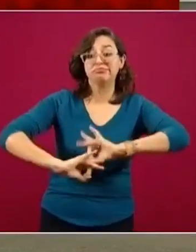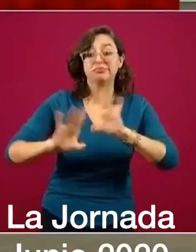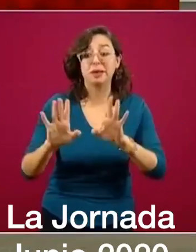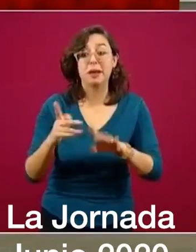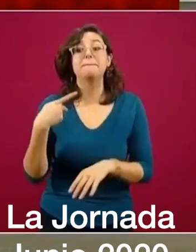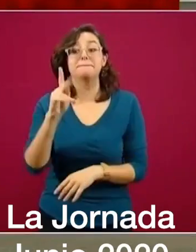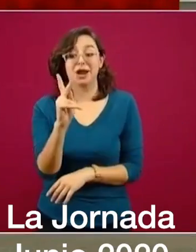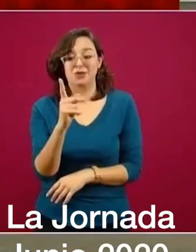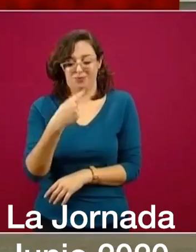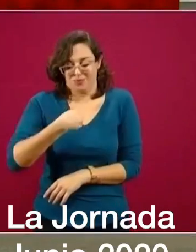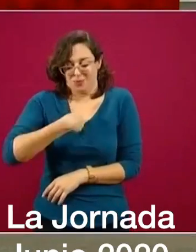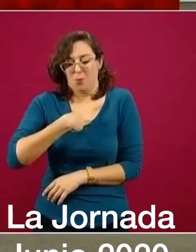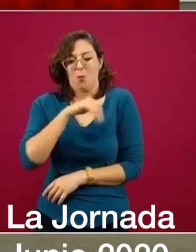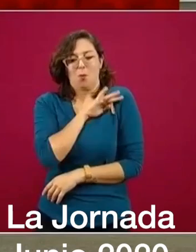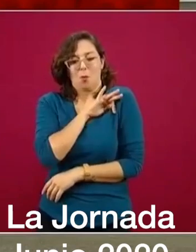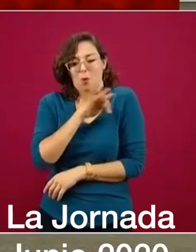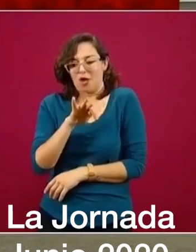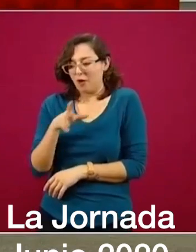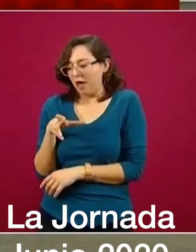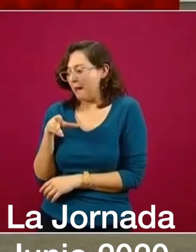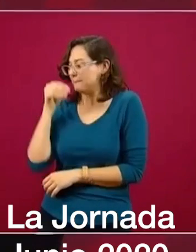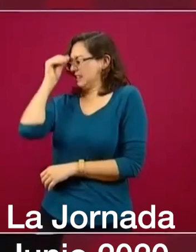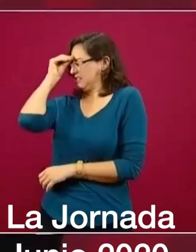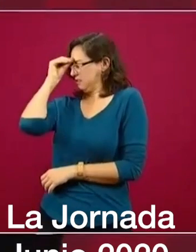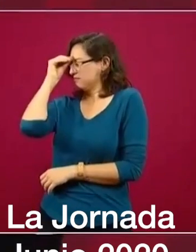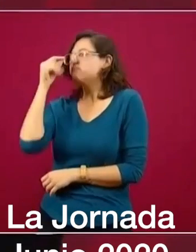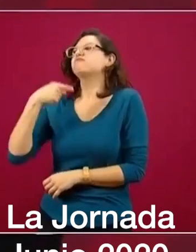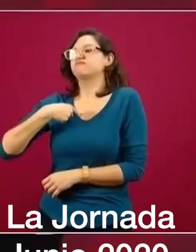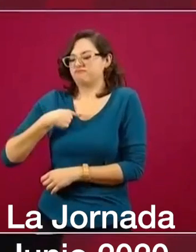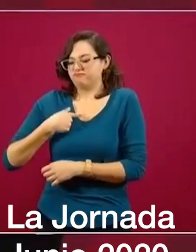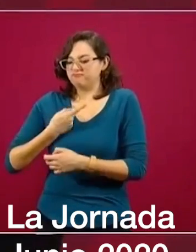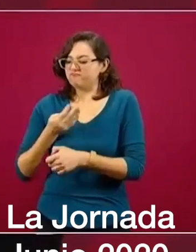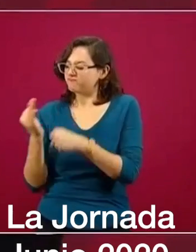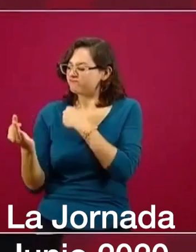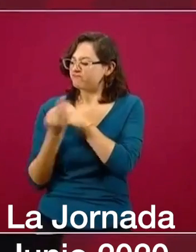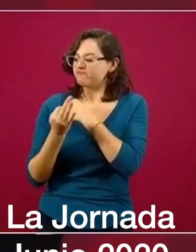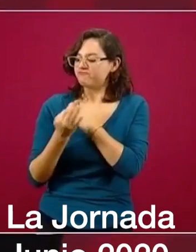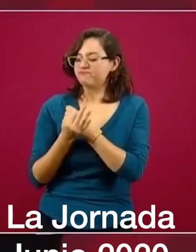mejorar la respuesta que la sociedad tenga ante estas amenazas.